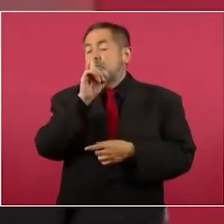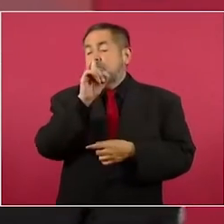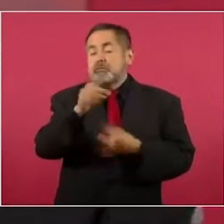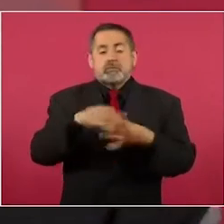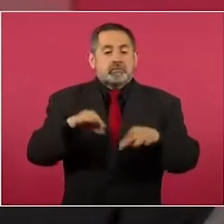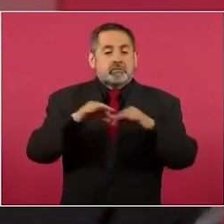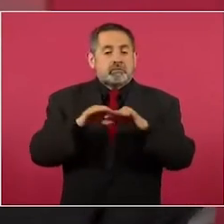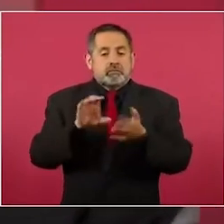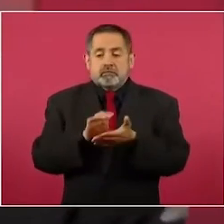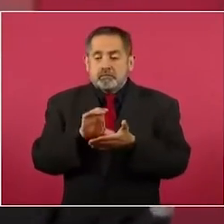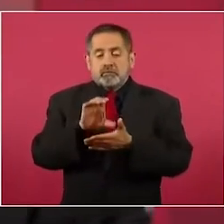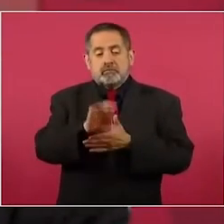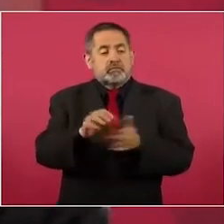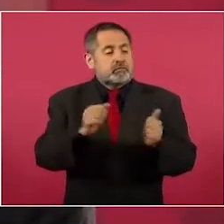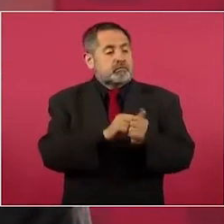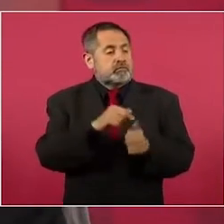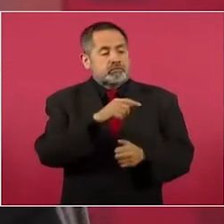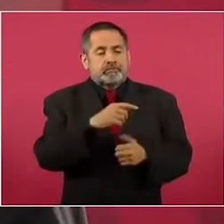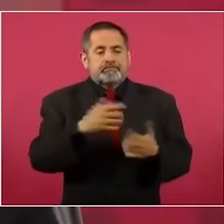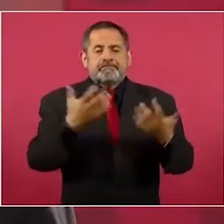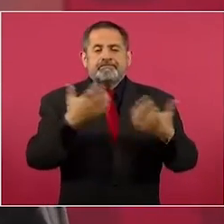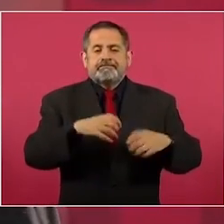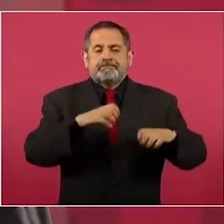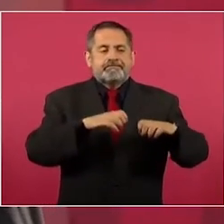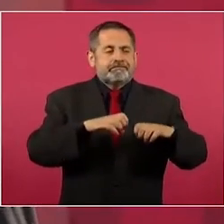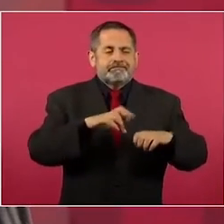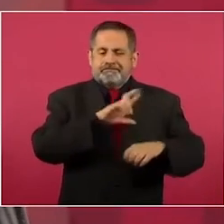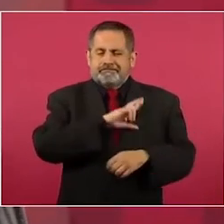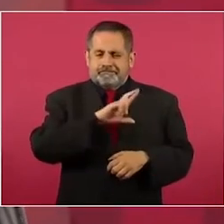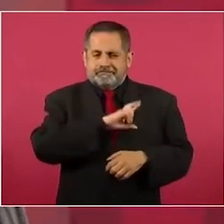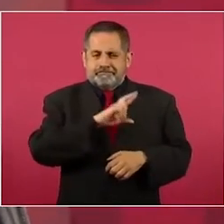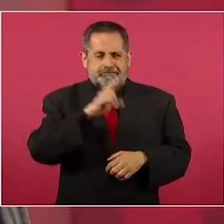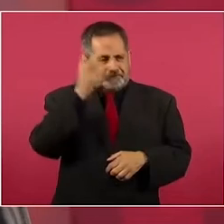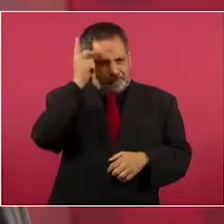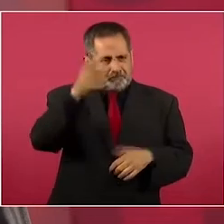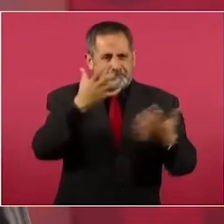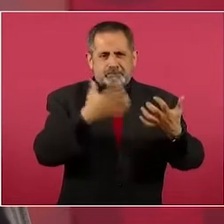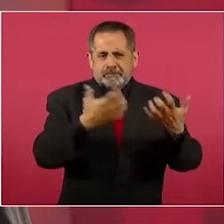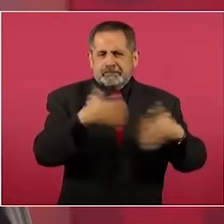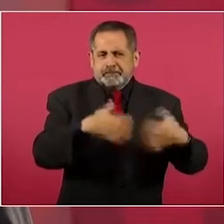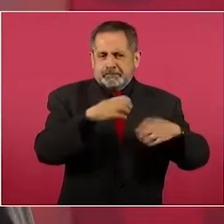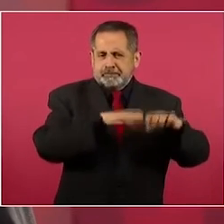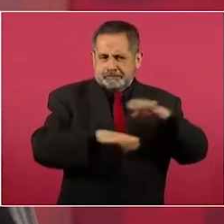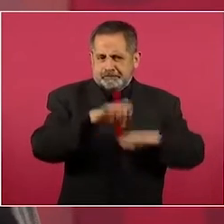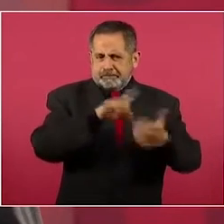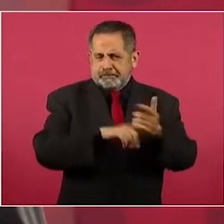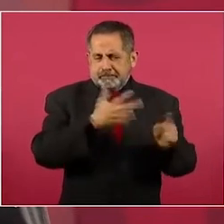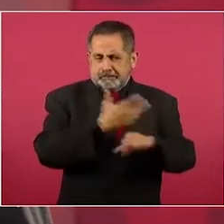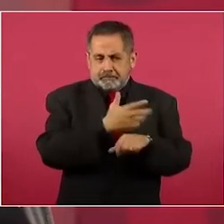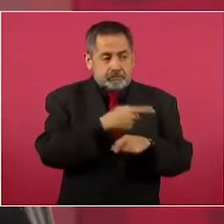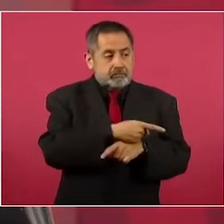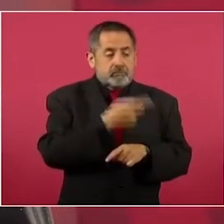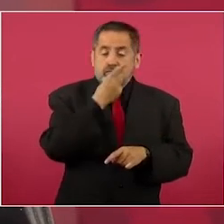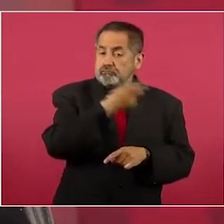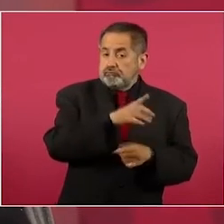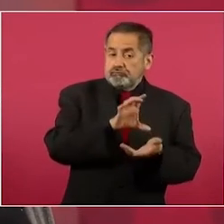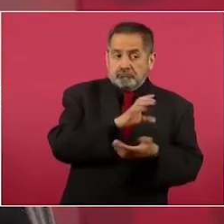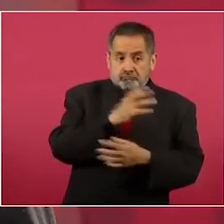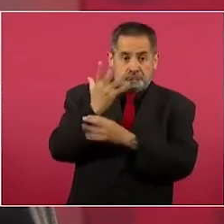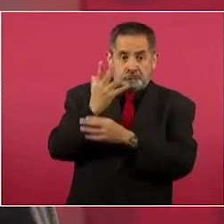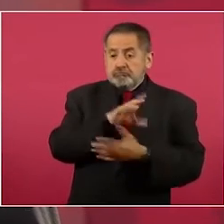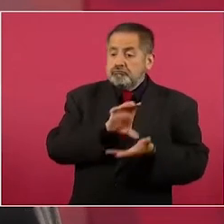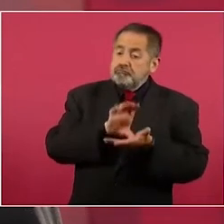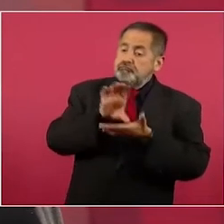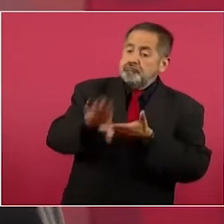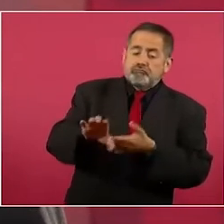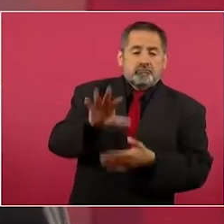nada con el sector privado de Estados Unidos, van a invertir 40 mil millones de dólares,